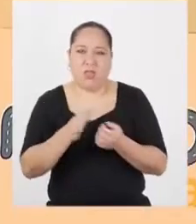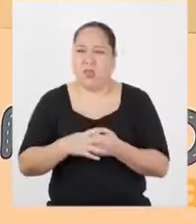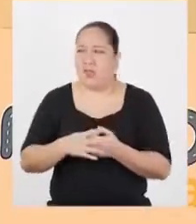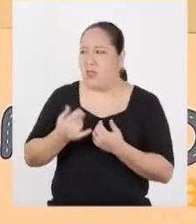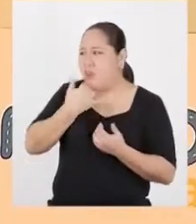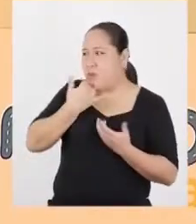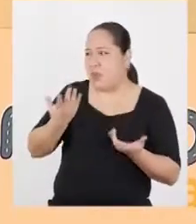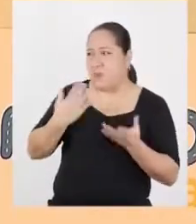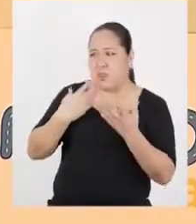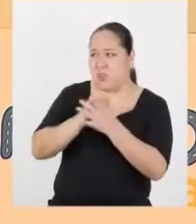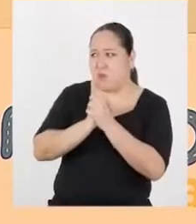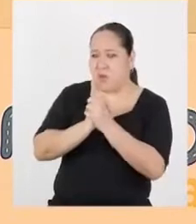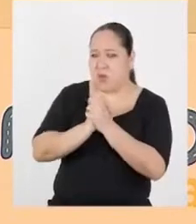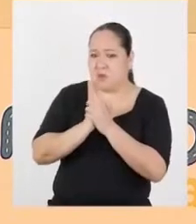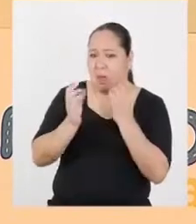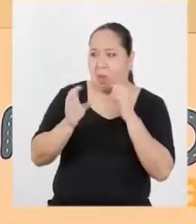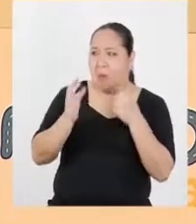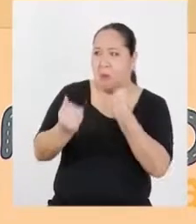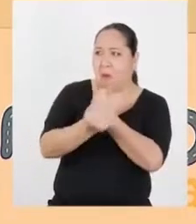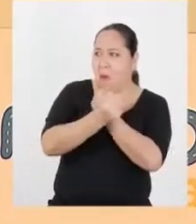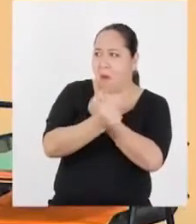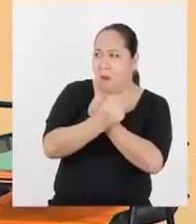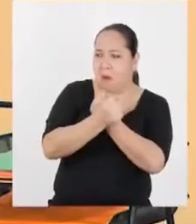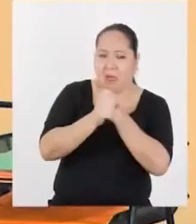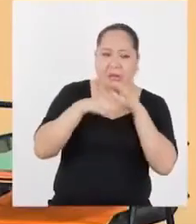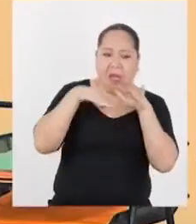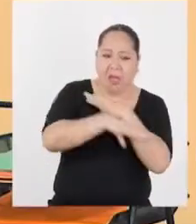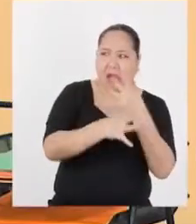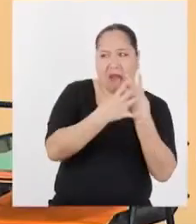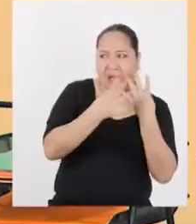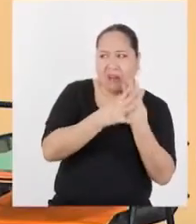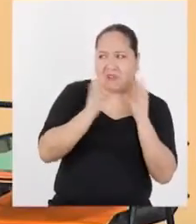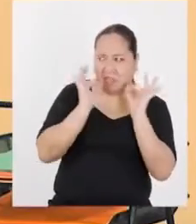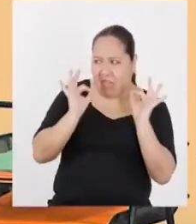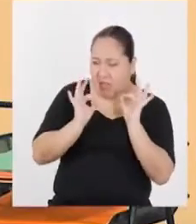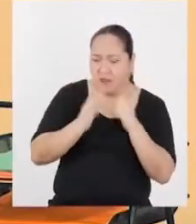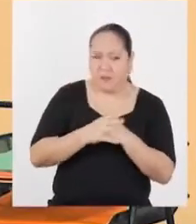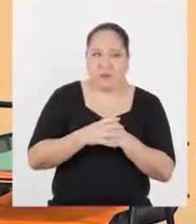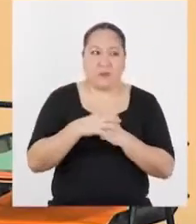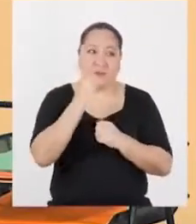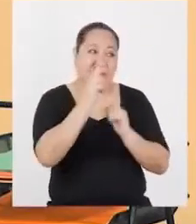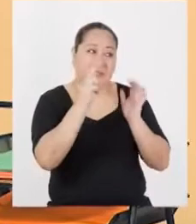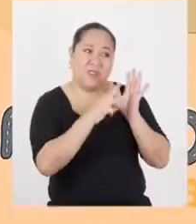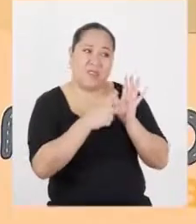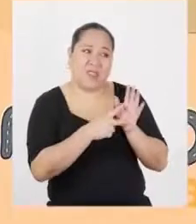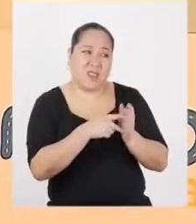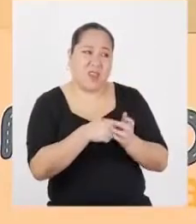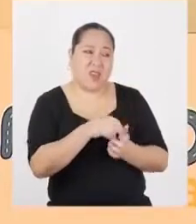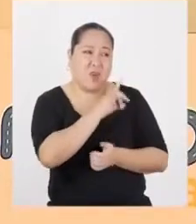mis amigos no les ha pasado nada, no los han llevado a la cárcel ni nada. Pero eso no quiere decir que consumir drogas no sea un peligro.